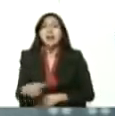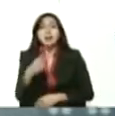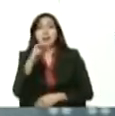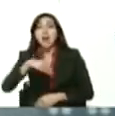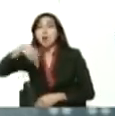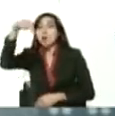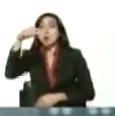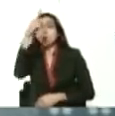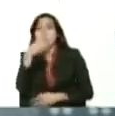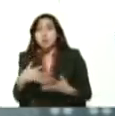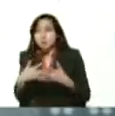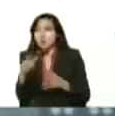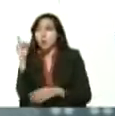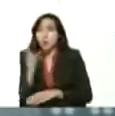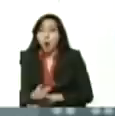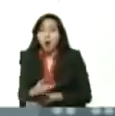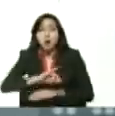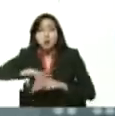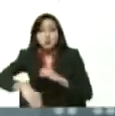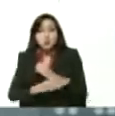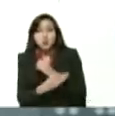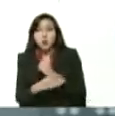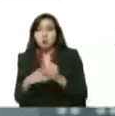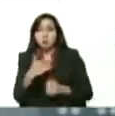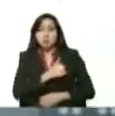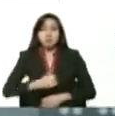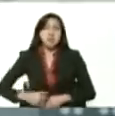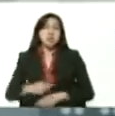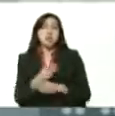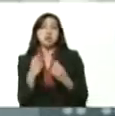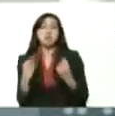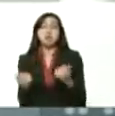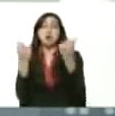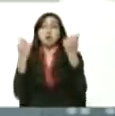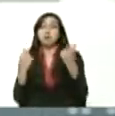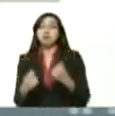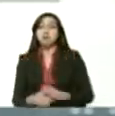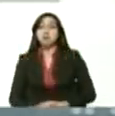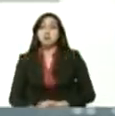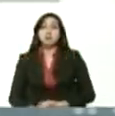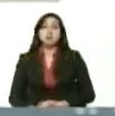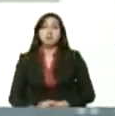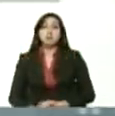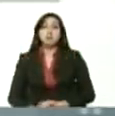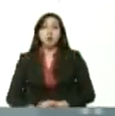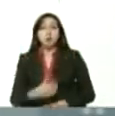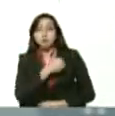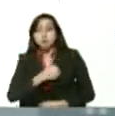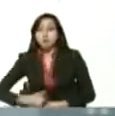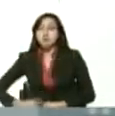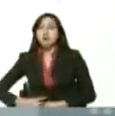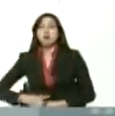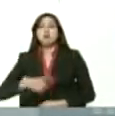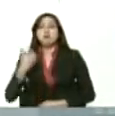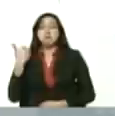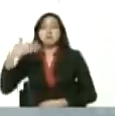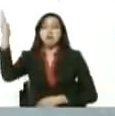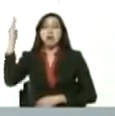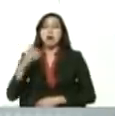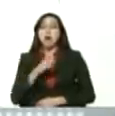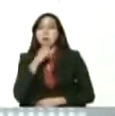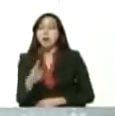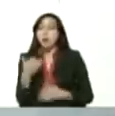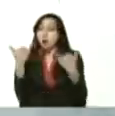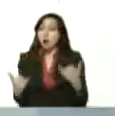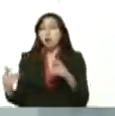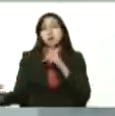le dieron la orden, se acabó Guaidó, tu presidencia se acabó, eres un piazo de líder opositor, ahora te toca hablar con